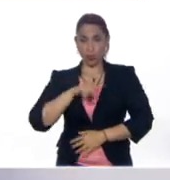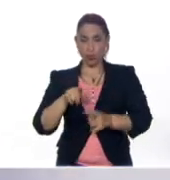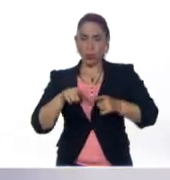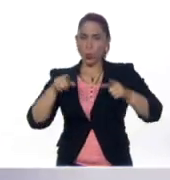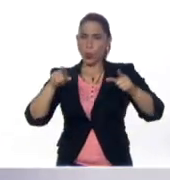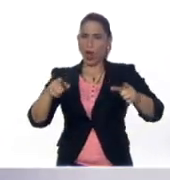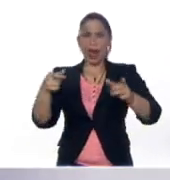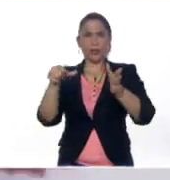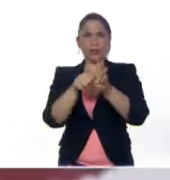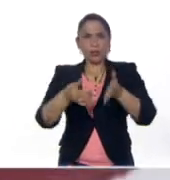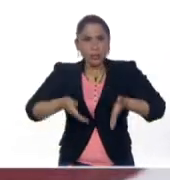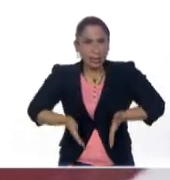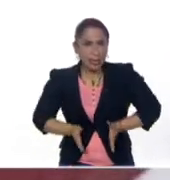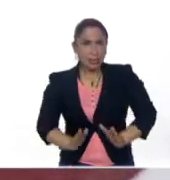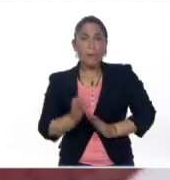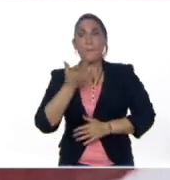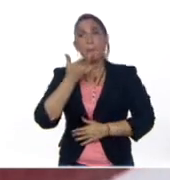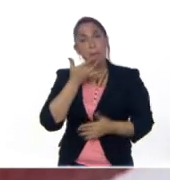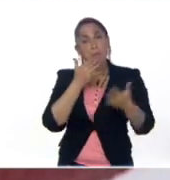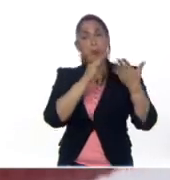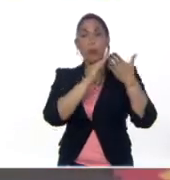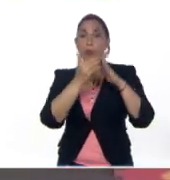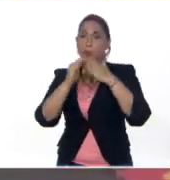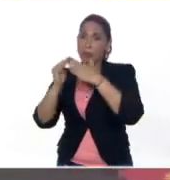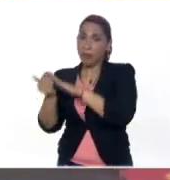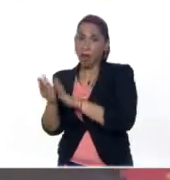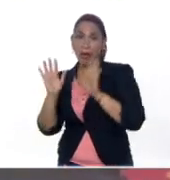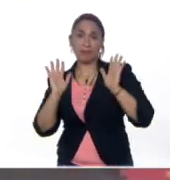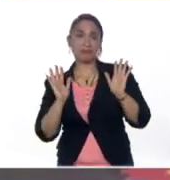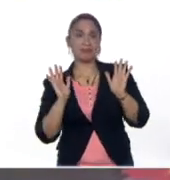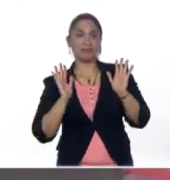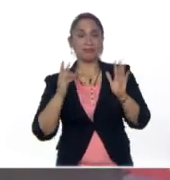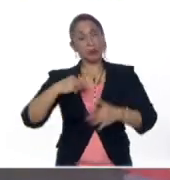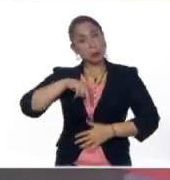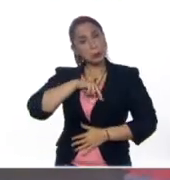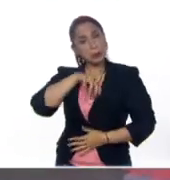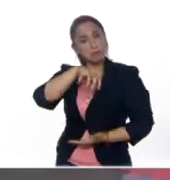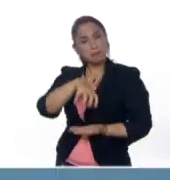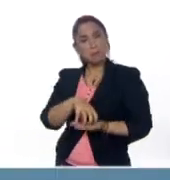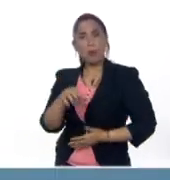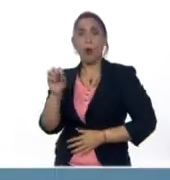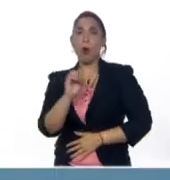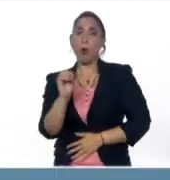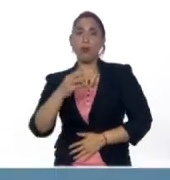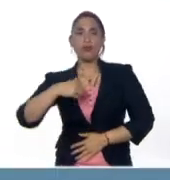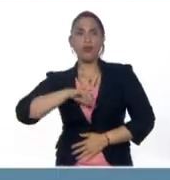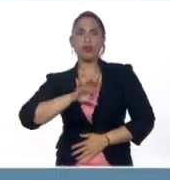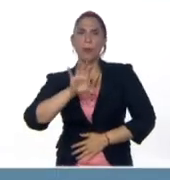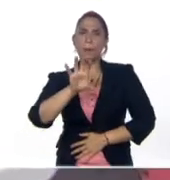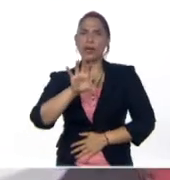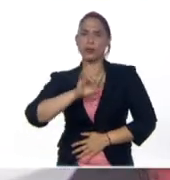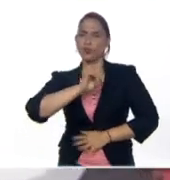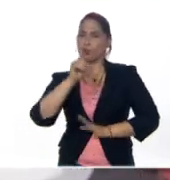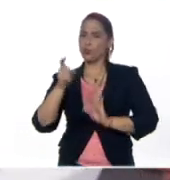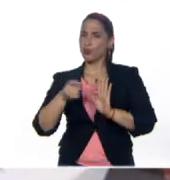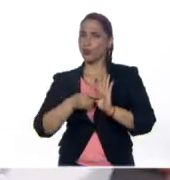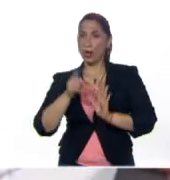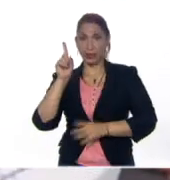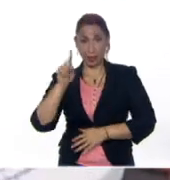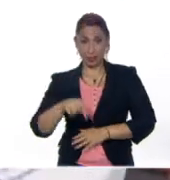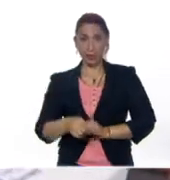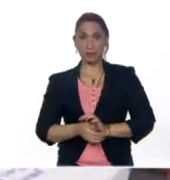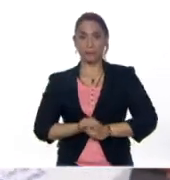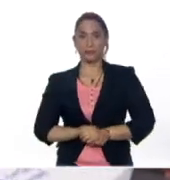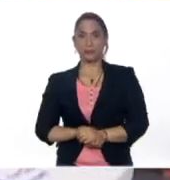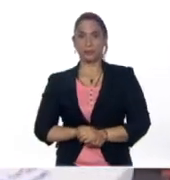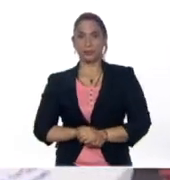de origen. Puede ser de la comunidad, de nuestra región o de nuestro país entero. También